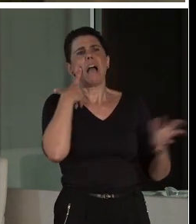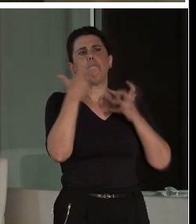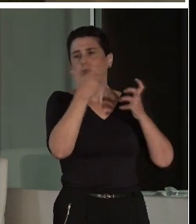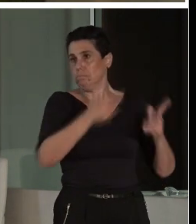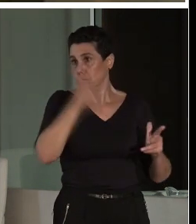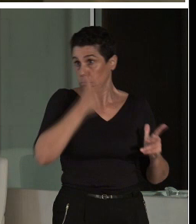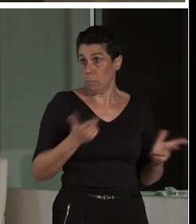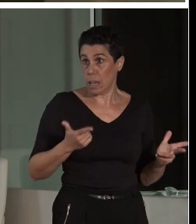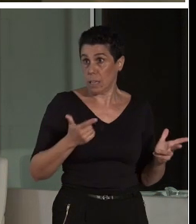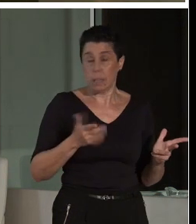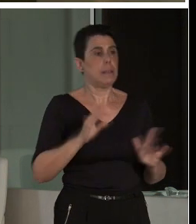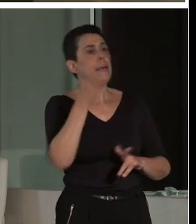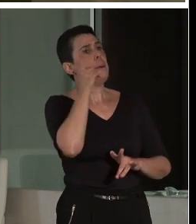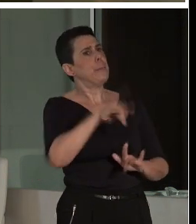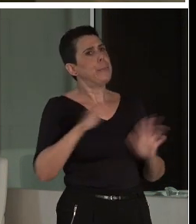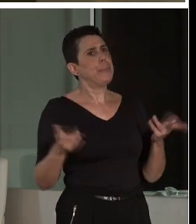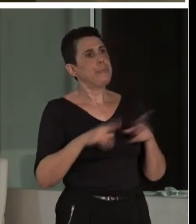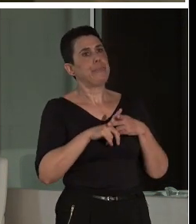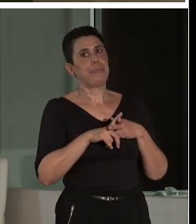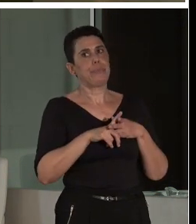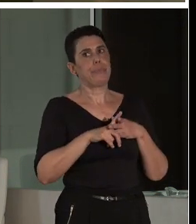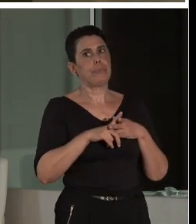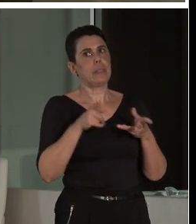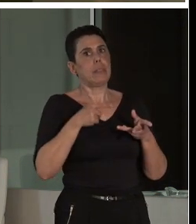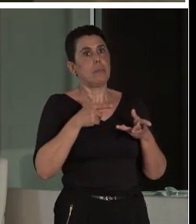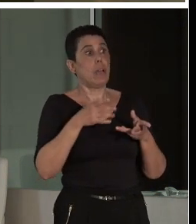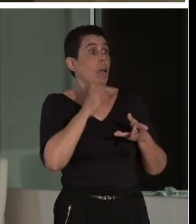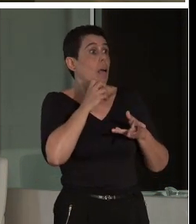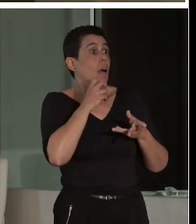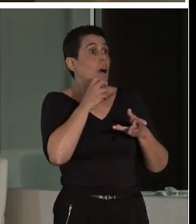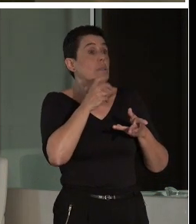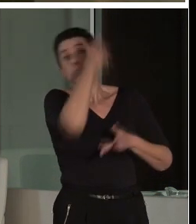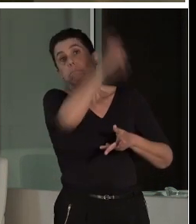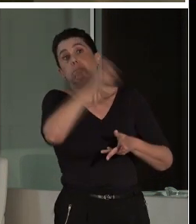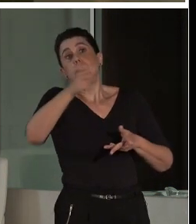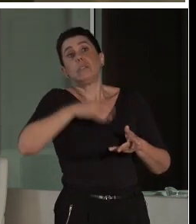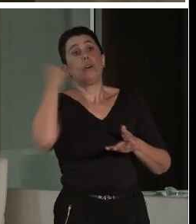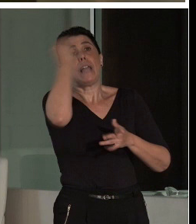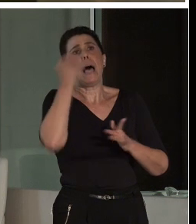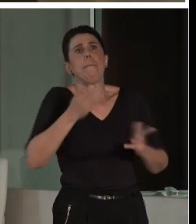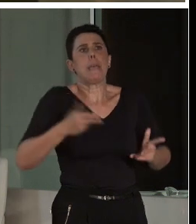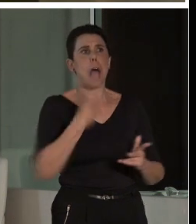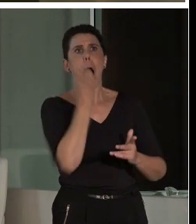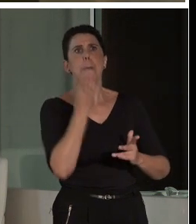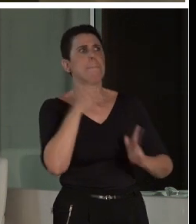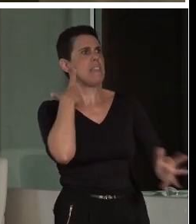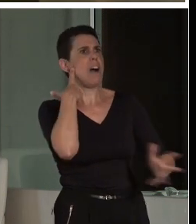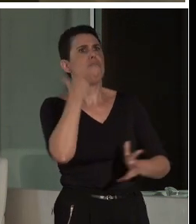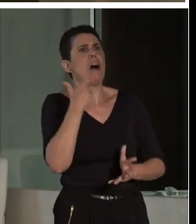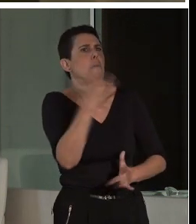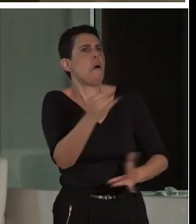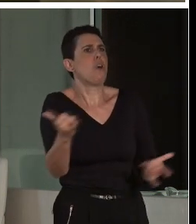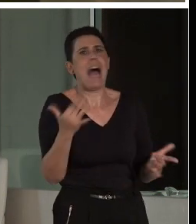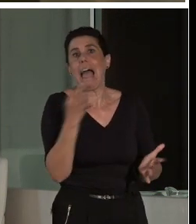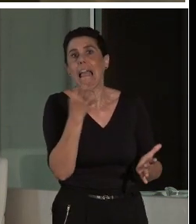Bueno, pues nos pasaba también otra cosa y es que resulta que la gente piensa que Mérida solo tiene el teatro romano y que solo es